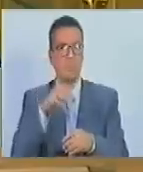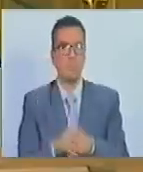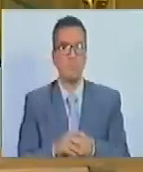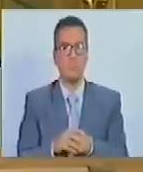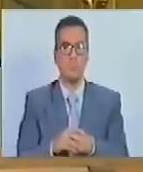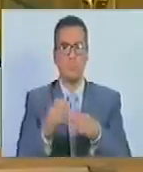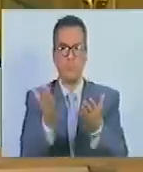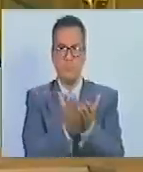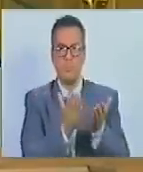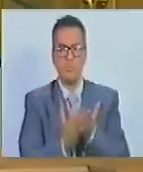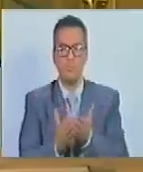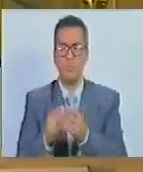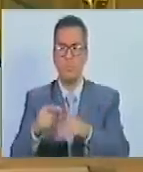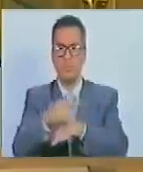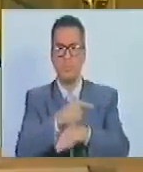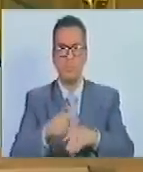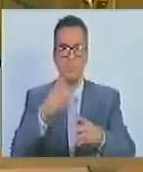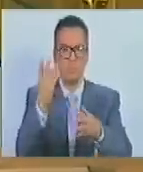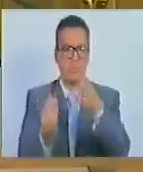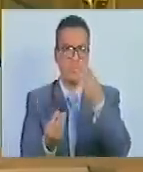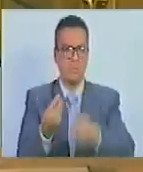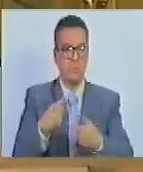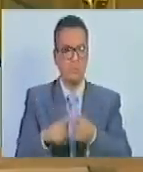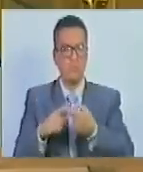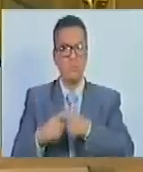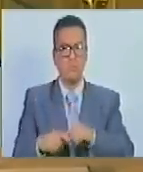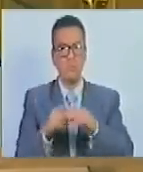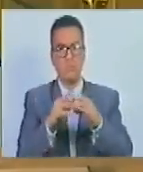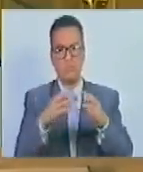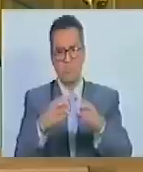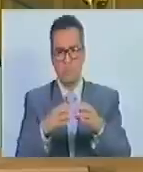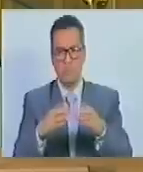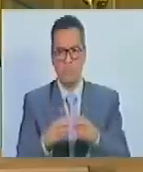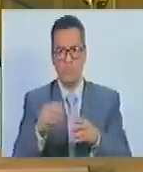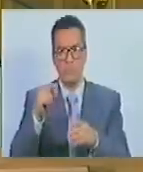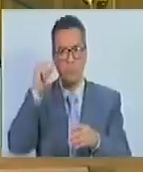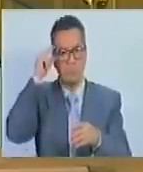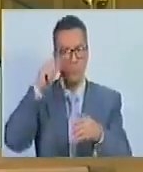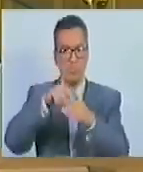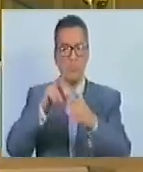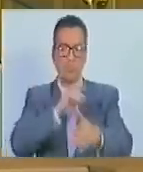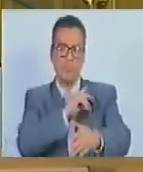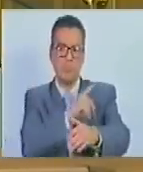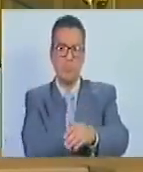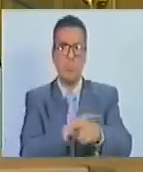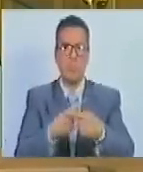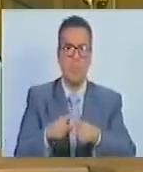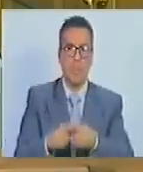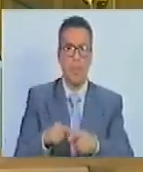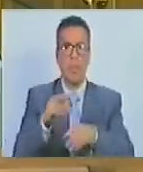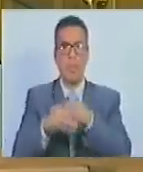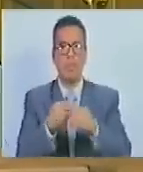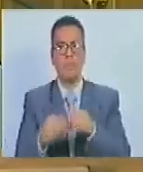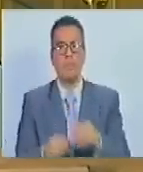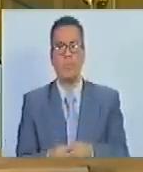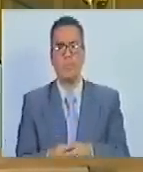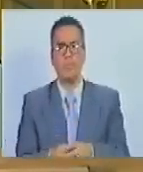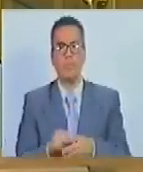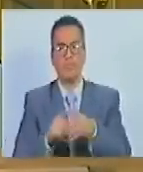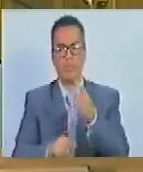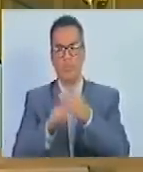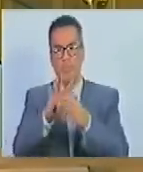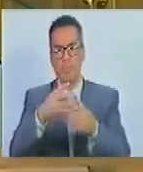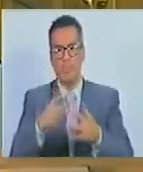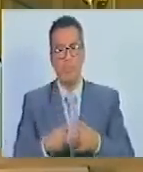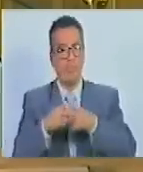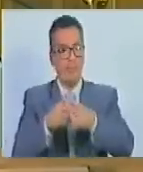por el colectivo de gobierno comunal o por cualquier otro órgano o ente del poder público que le haya otorgado recursos. Cuatro.